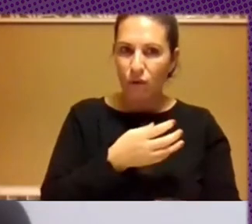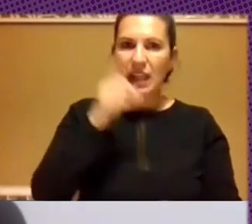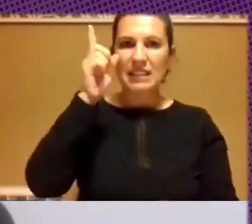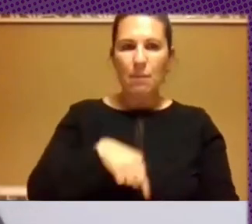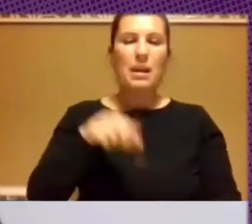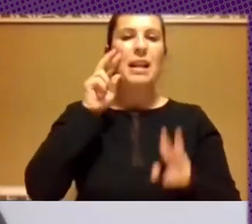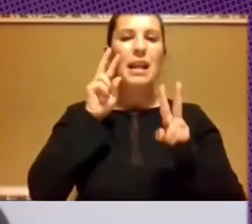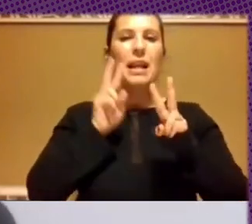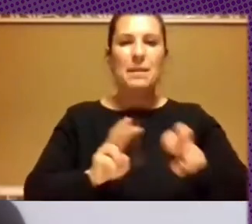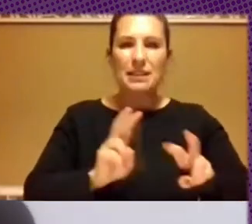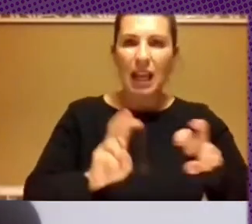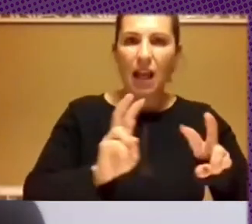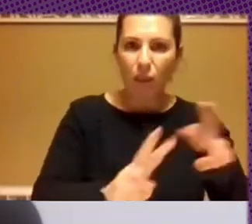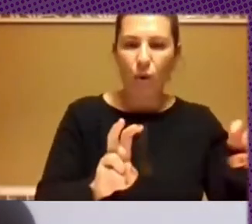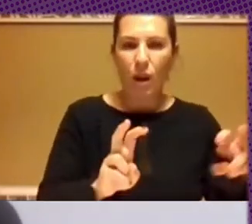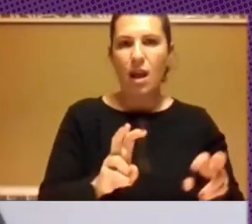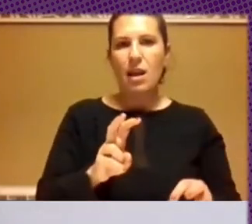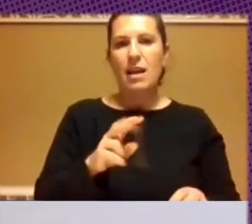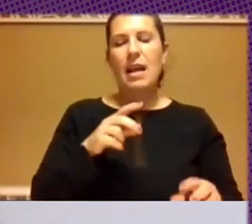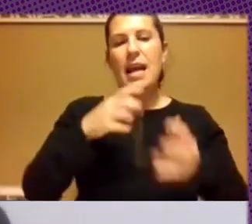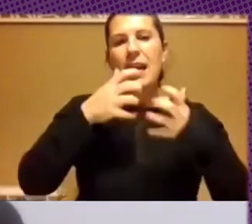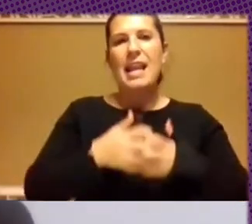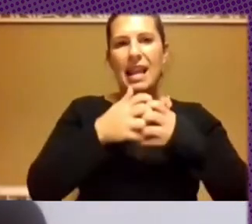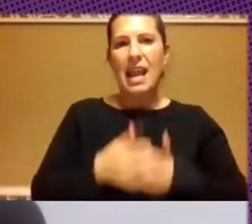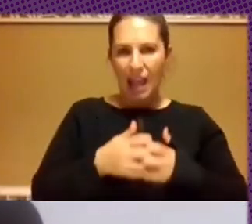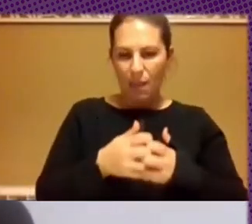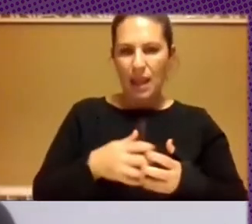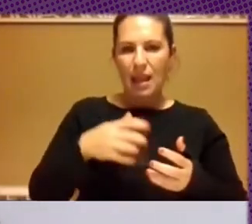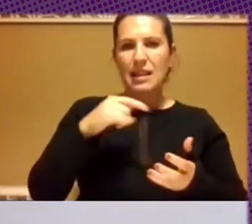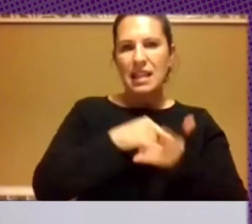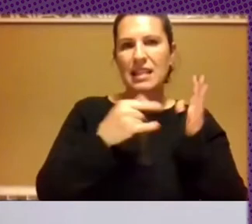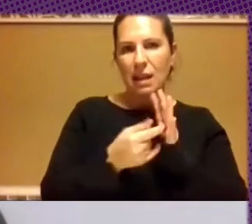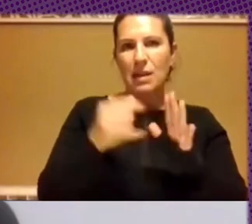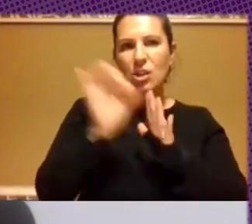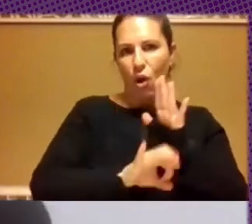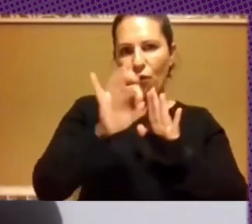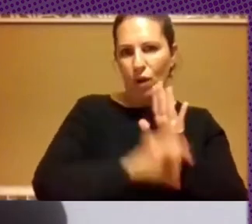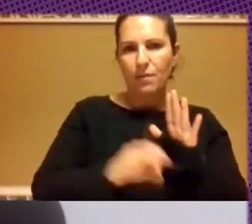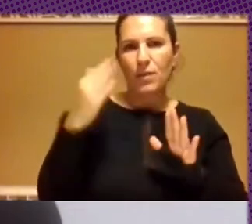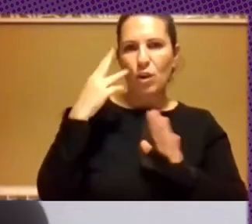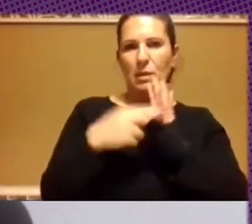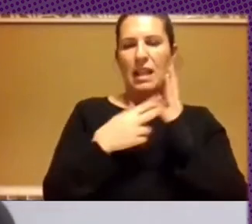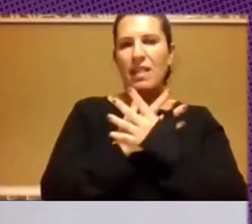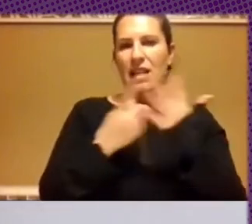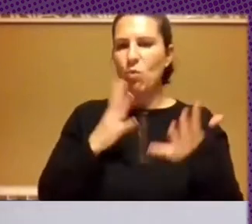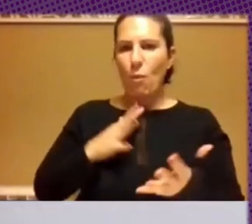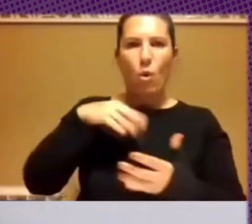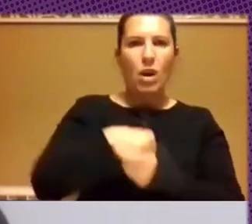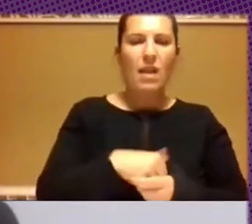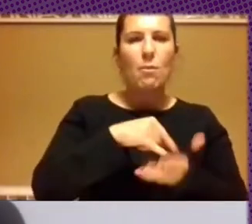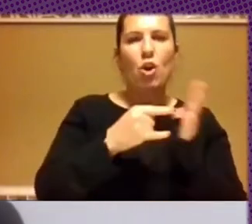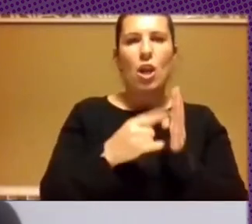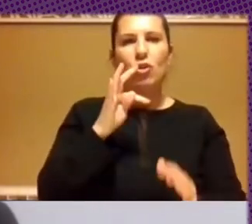investigadora e ingeniera de sistemas y de software, desde el 2016, bueno, está involucrada en el proyecto TOR,